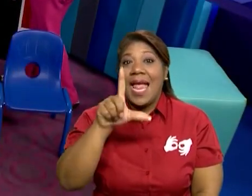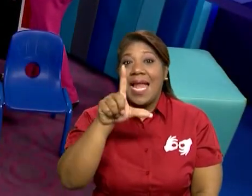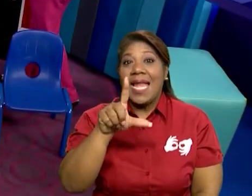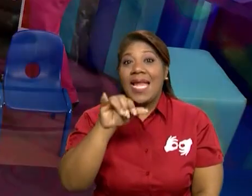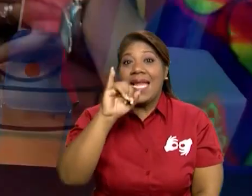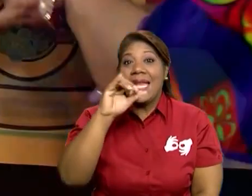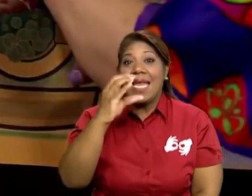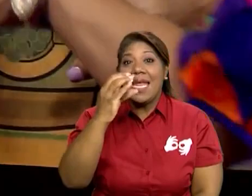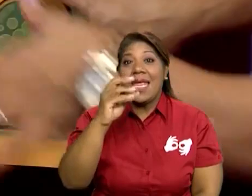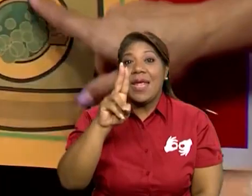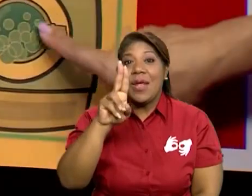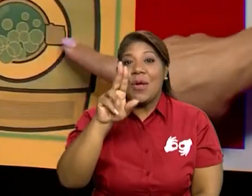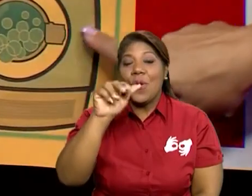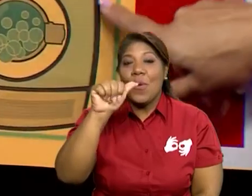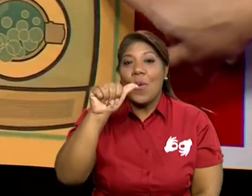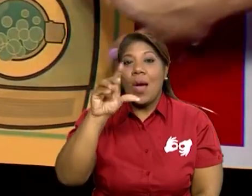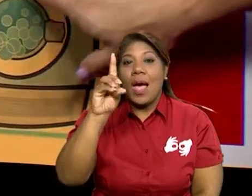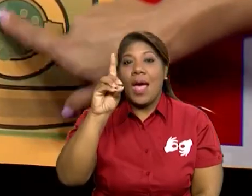¿qué será esta imagen?